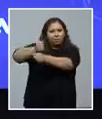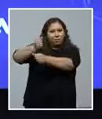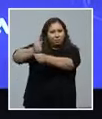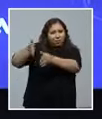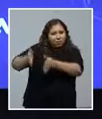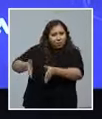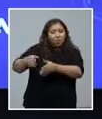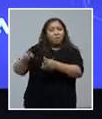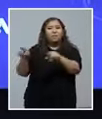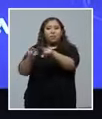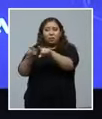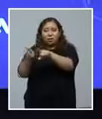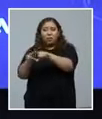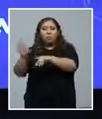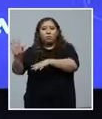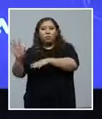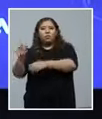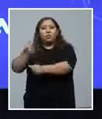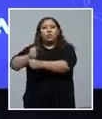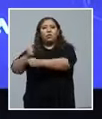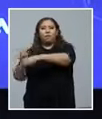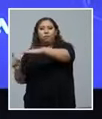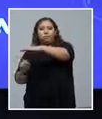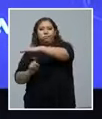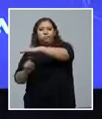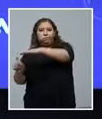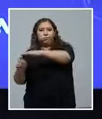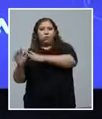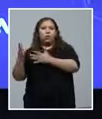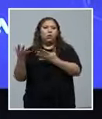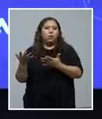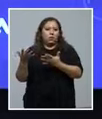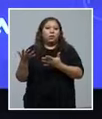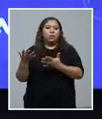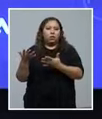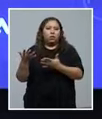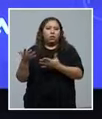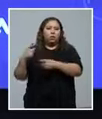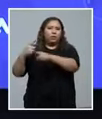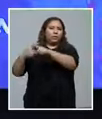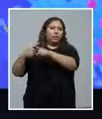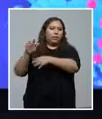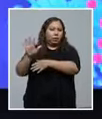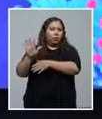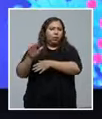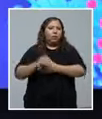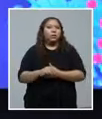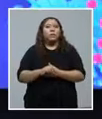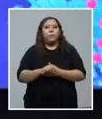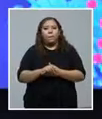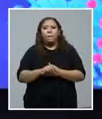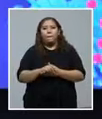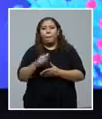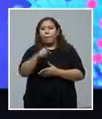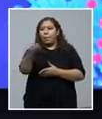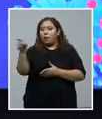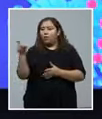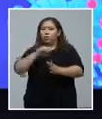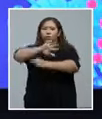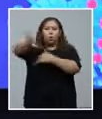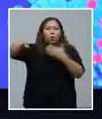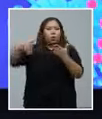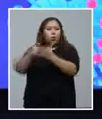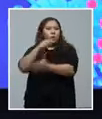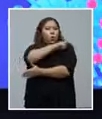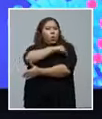hospitalarias que también están en la primera línea de batalla, como el personal del aseo de la seguridad de los